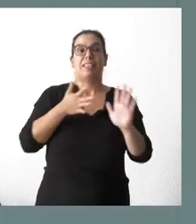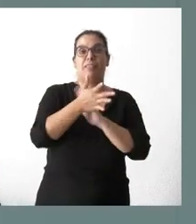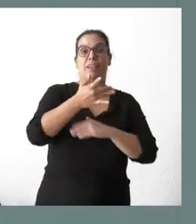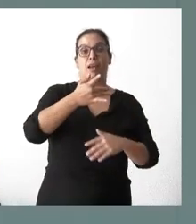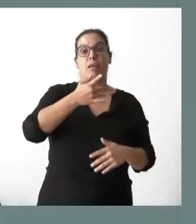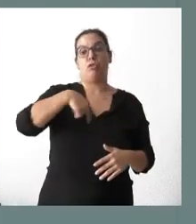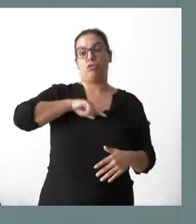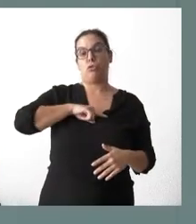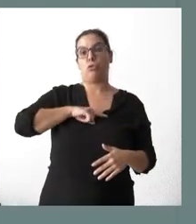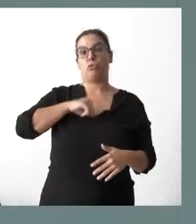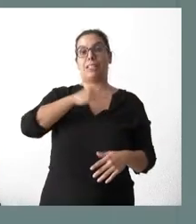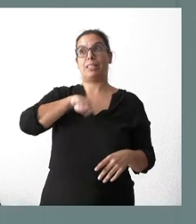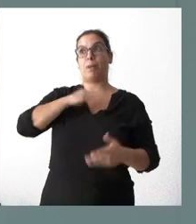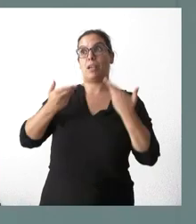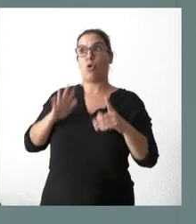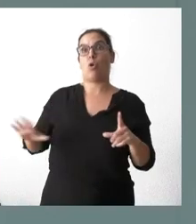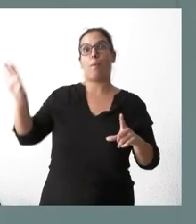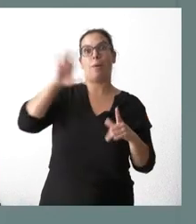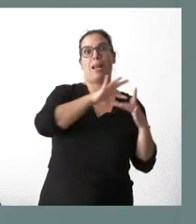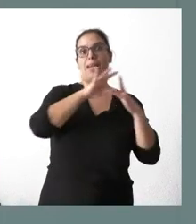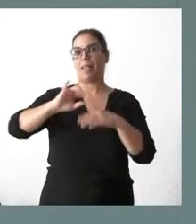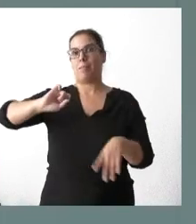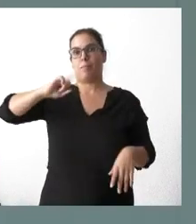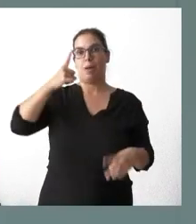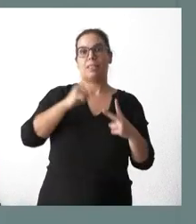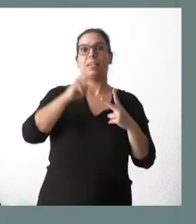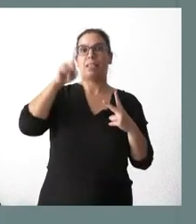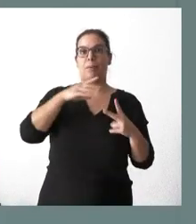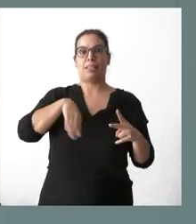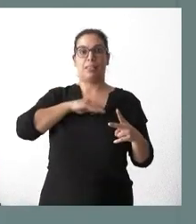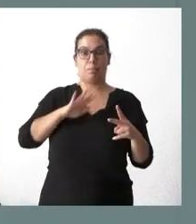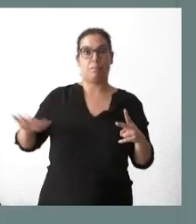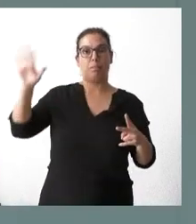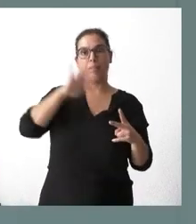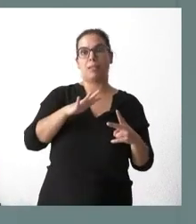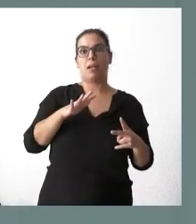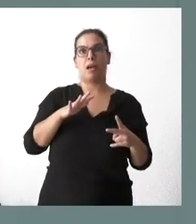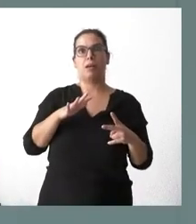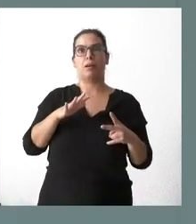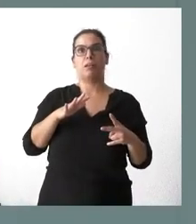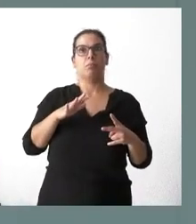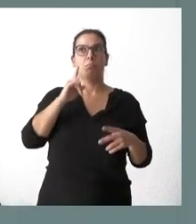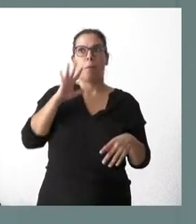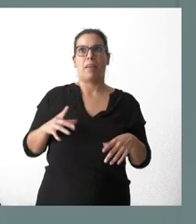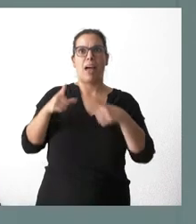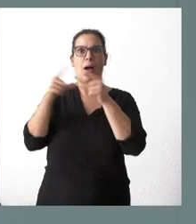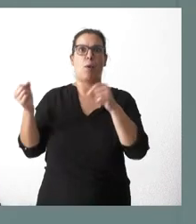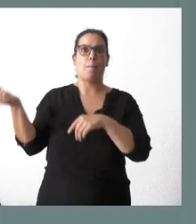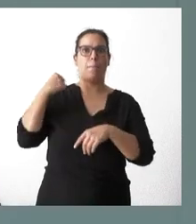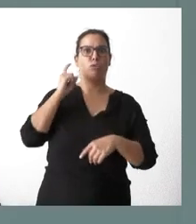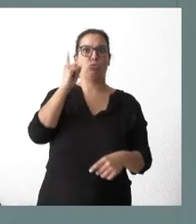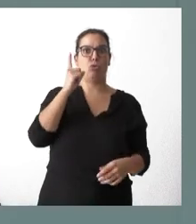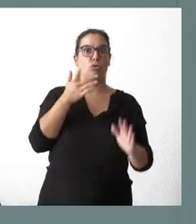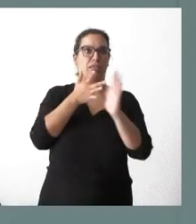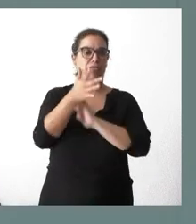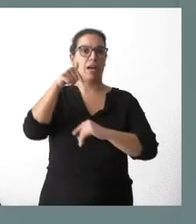España como la segunda comunidad autónoma con más esperanza de vida, sino dentro del contexto nacional. Yo creo que eso nos supera a Japón en términos de esperanza de vida, lo que determina claramente